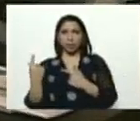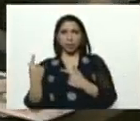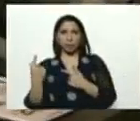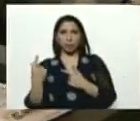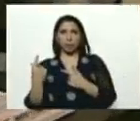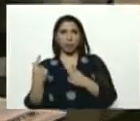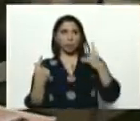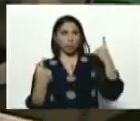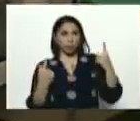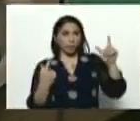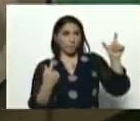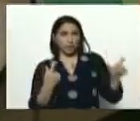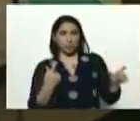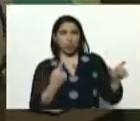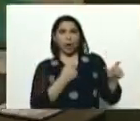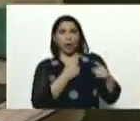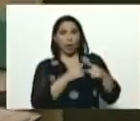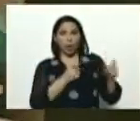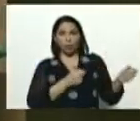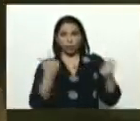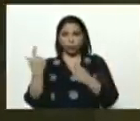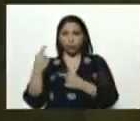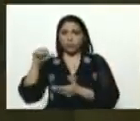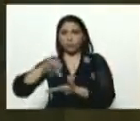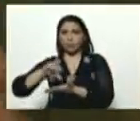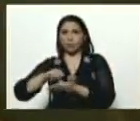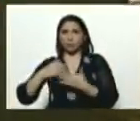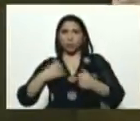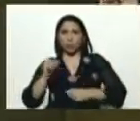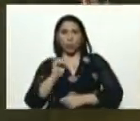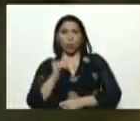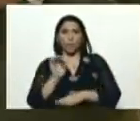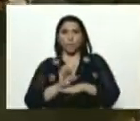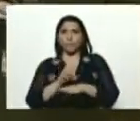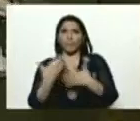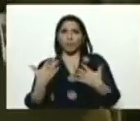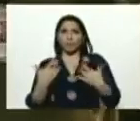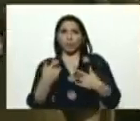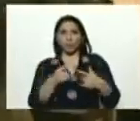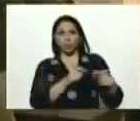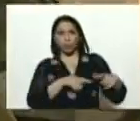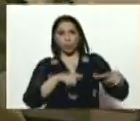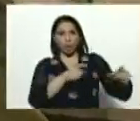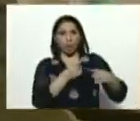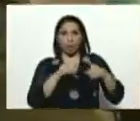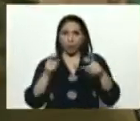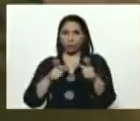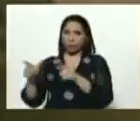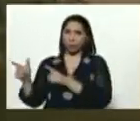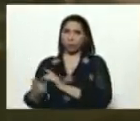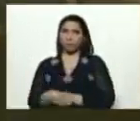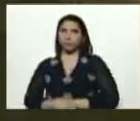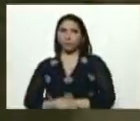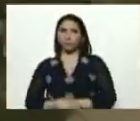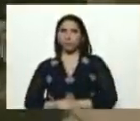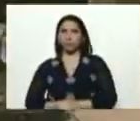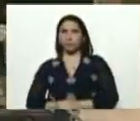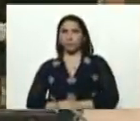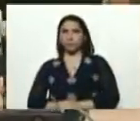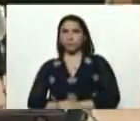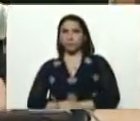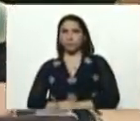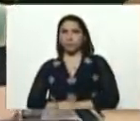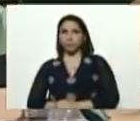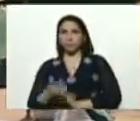un paciente, sea a otro centro de salud o llevarlo de una ambulancia de un lugar a otro. ¿Lo pensaron todo? Lo pensamos todo aquí